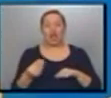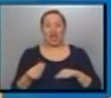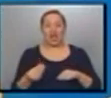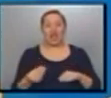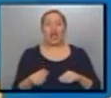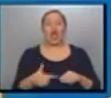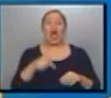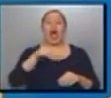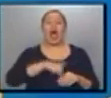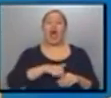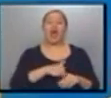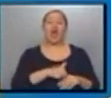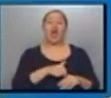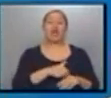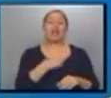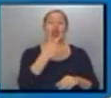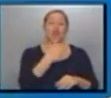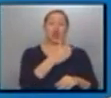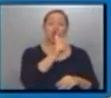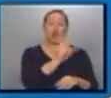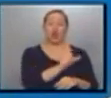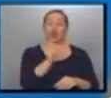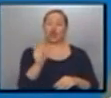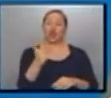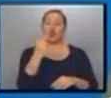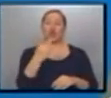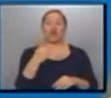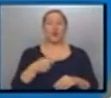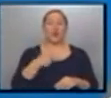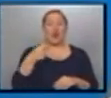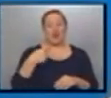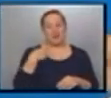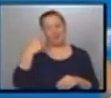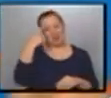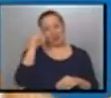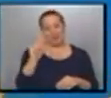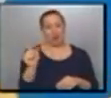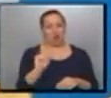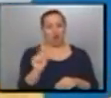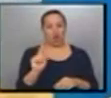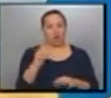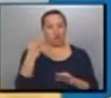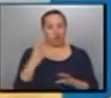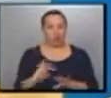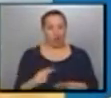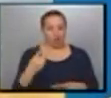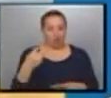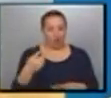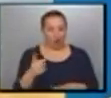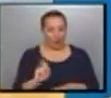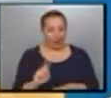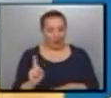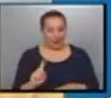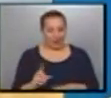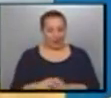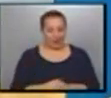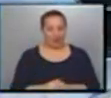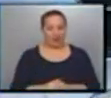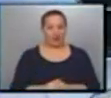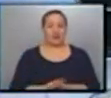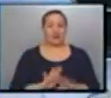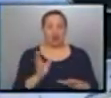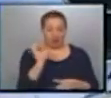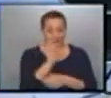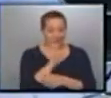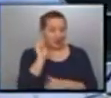viene detallado en dos cuotas, pensé que era poco, no, no, era el doble lo que me vino. Así que bueno, les llegó el